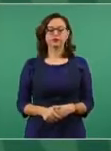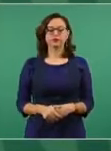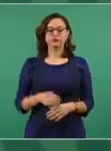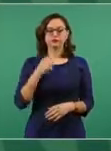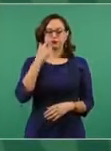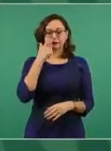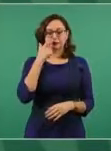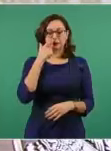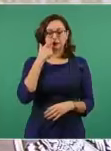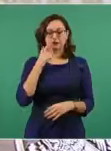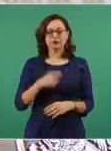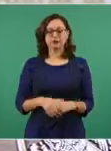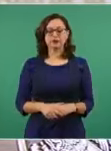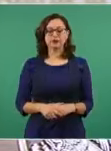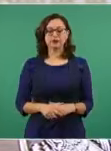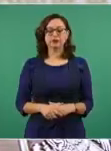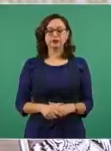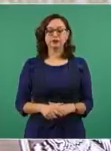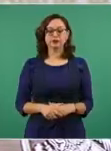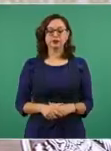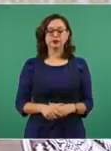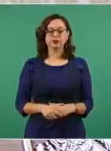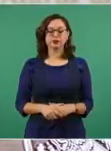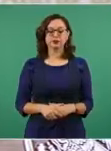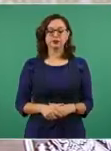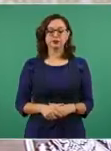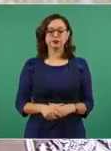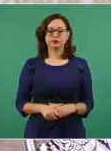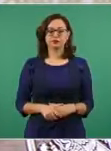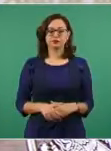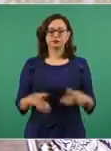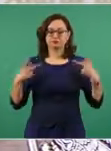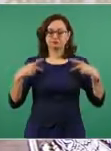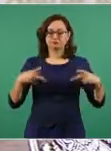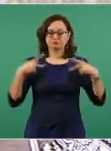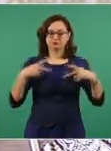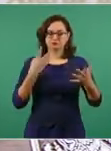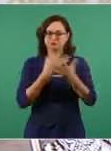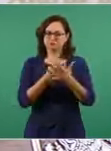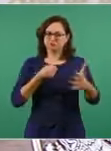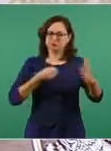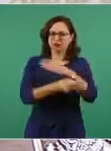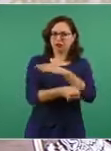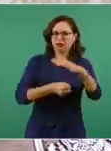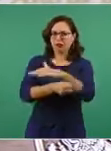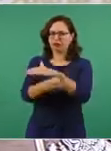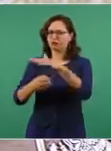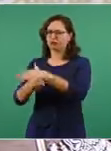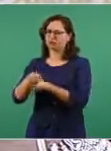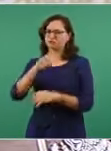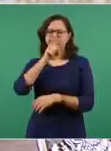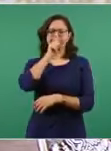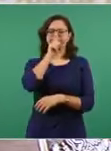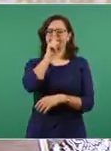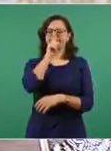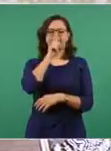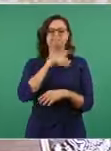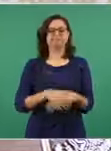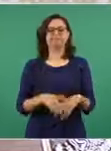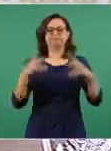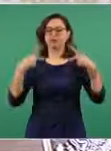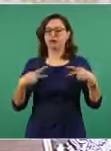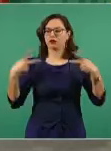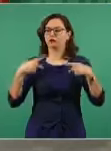que sea el pueblo el que de manera